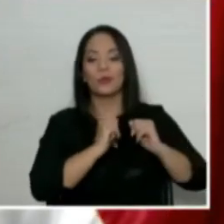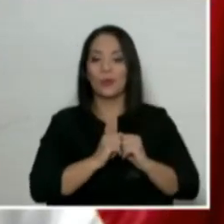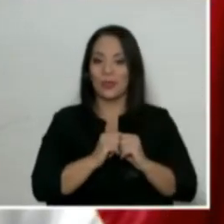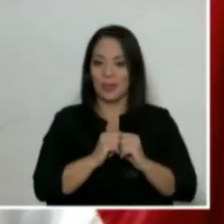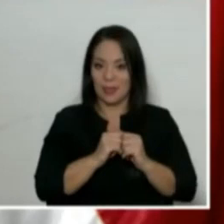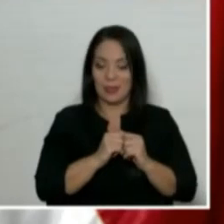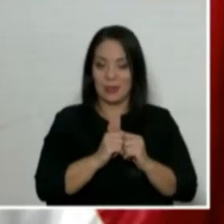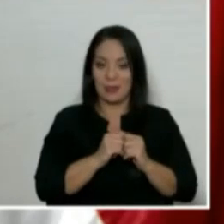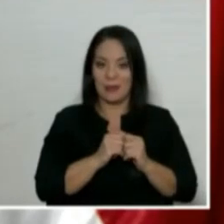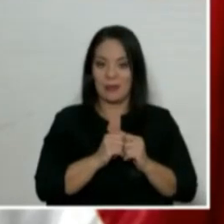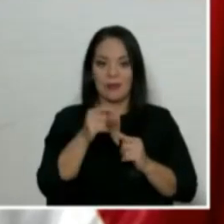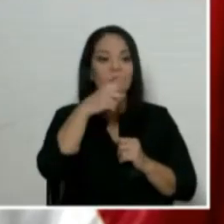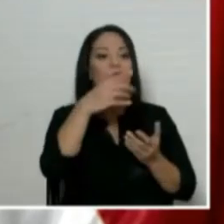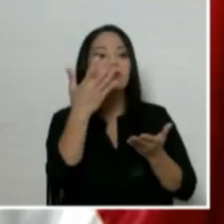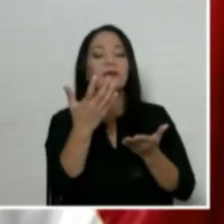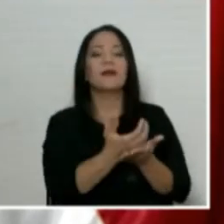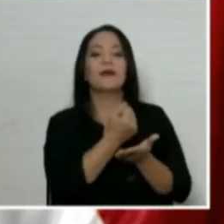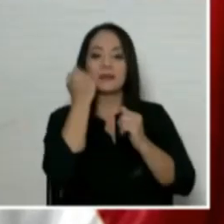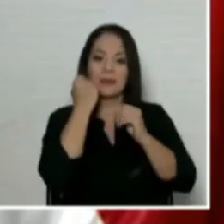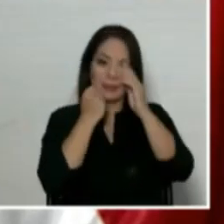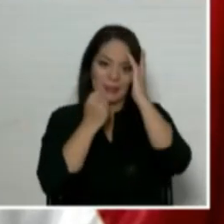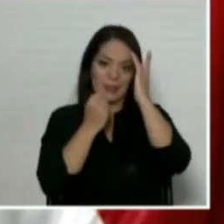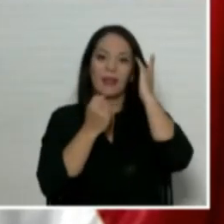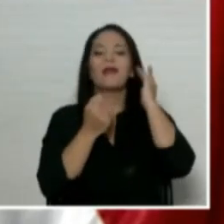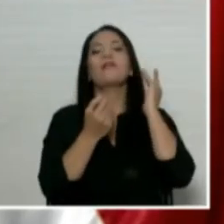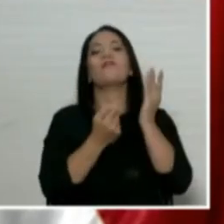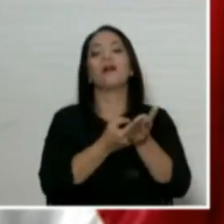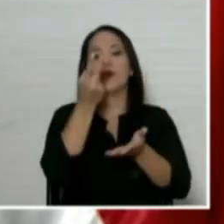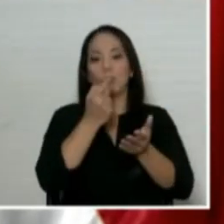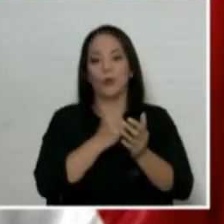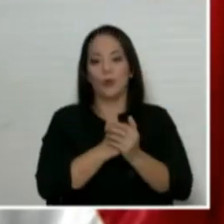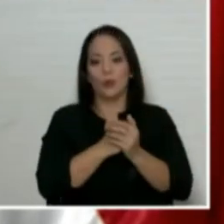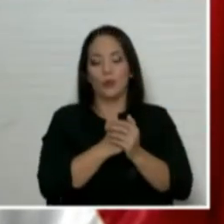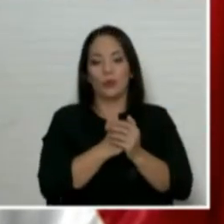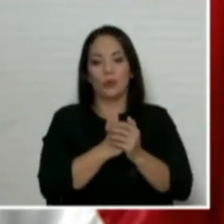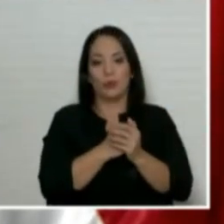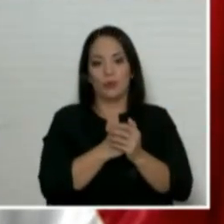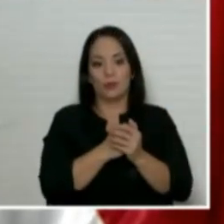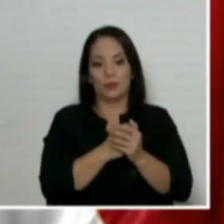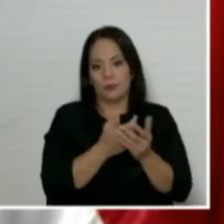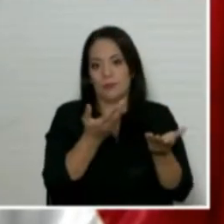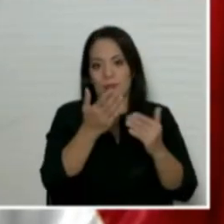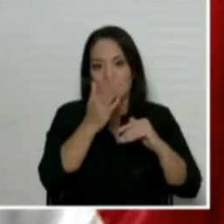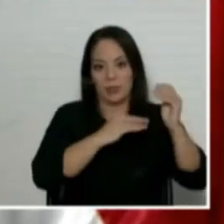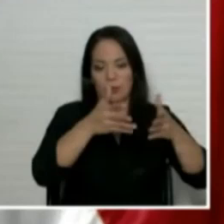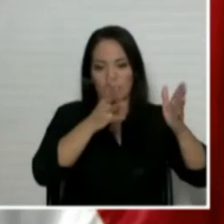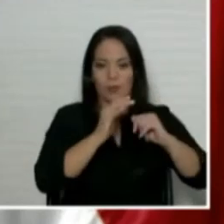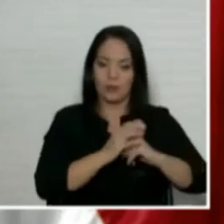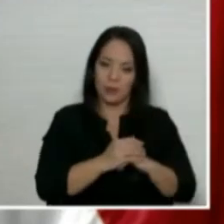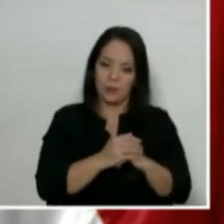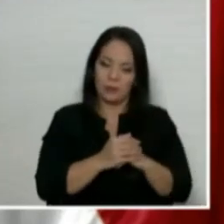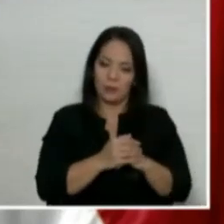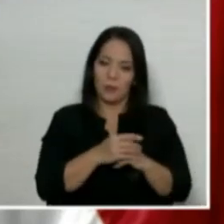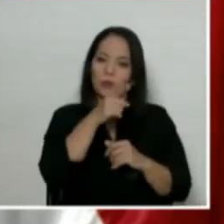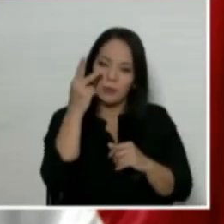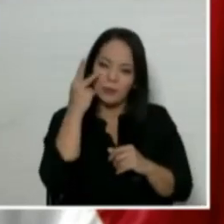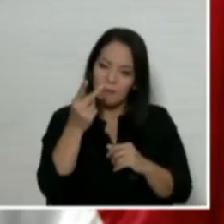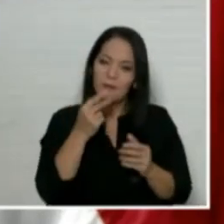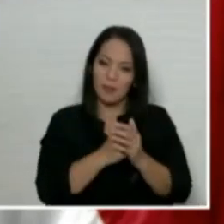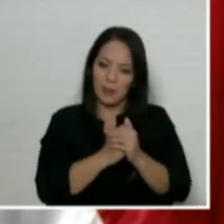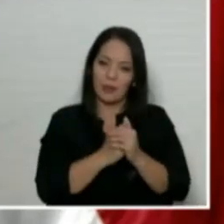para ganarse el valor de la plusvalía. fíjense, fíjense, ticos,